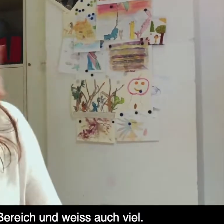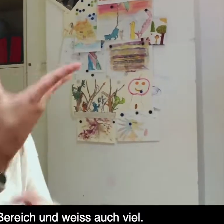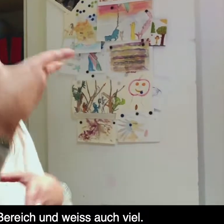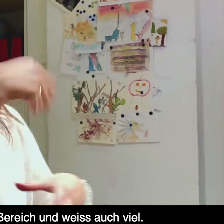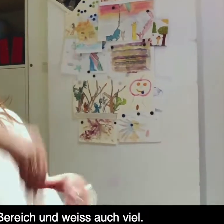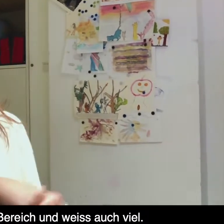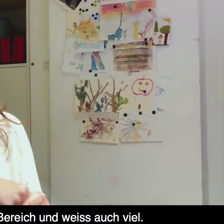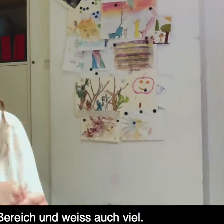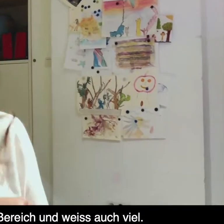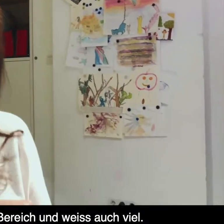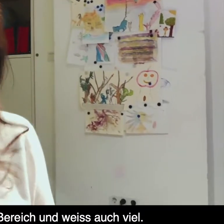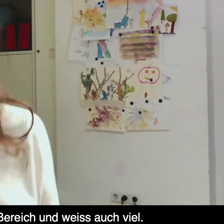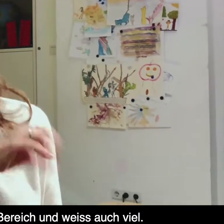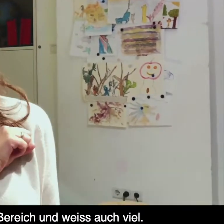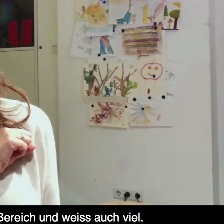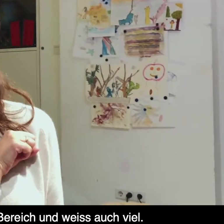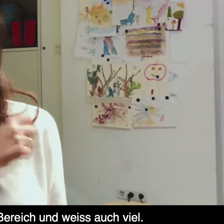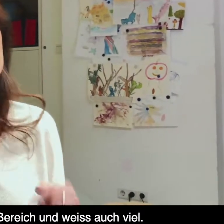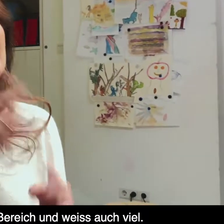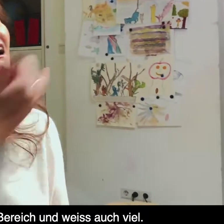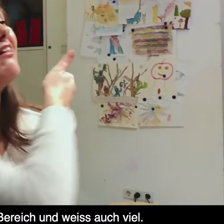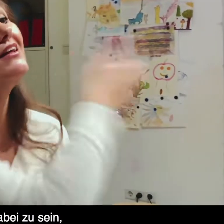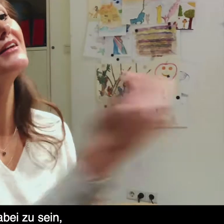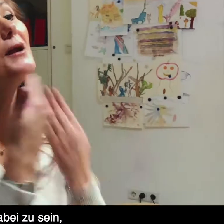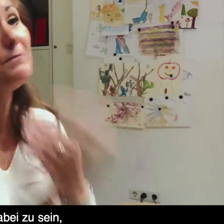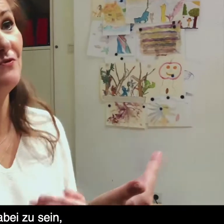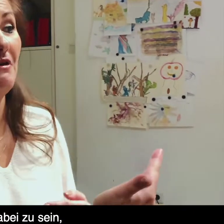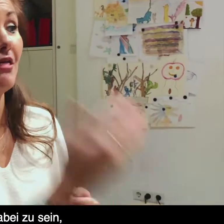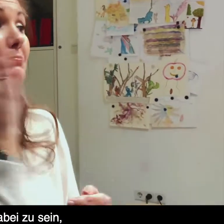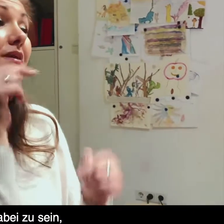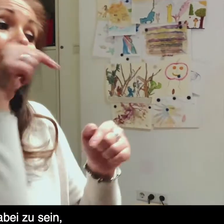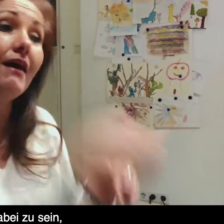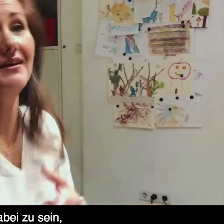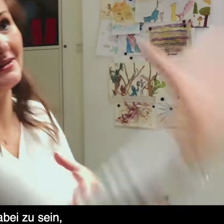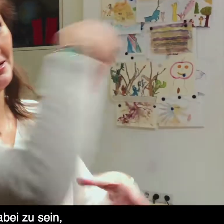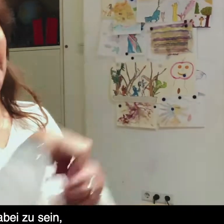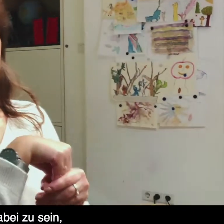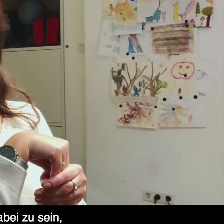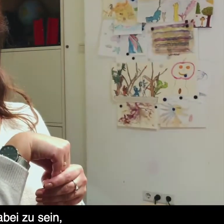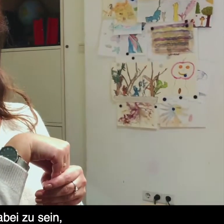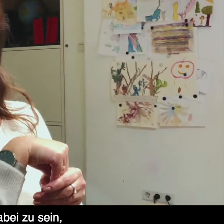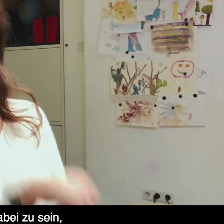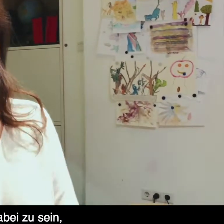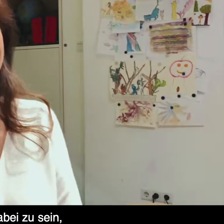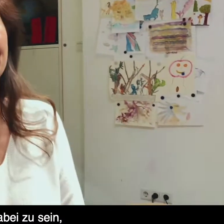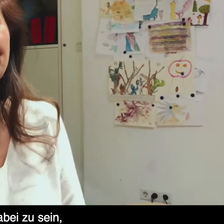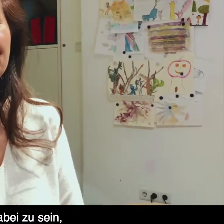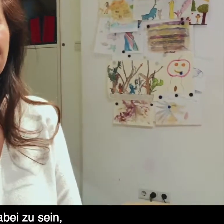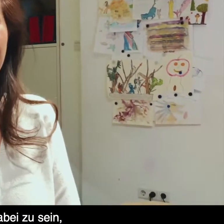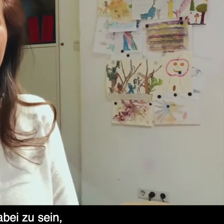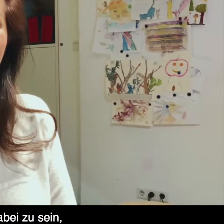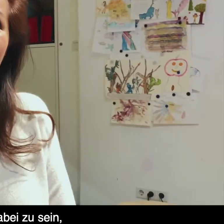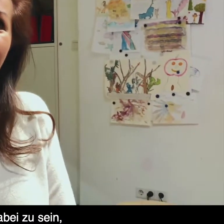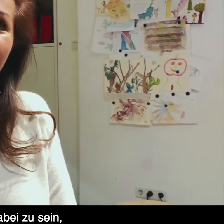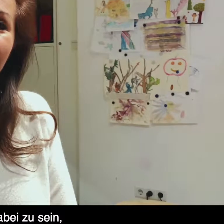Pero cada persona aquí, en la Grupa de País, da un beneficio. Y no me aprecio este